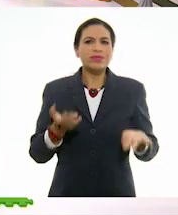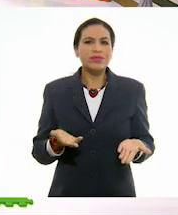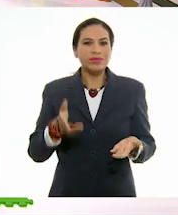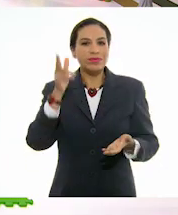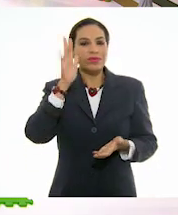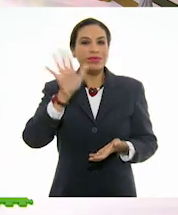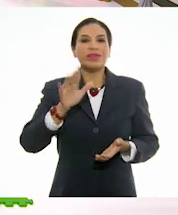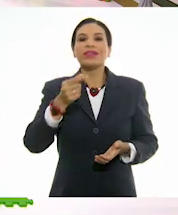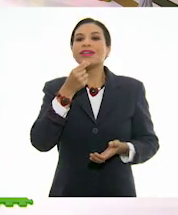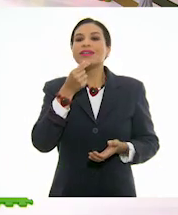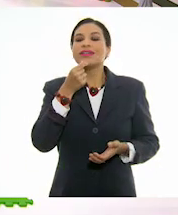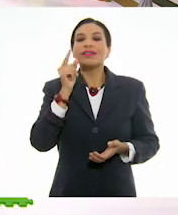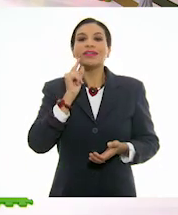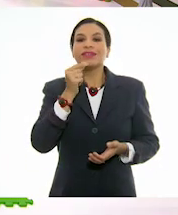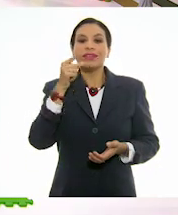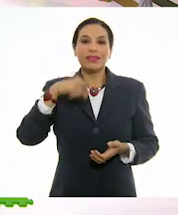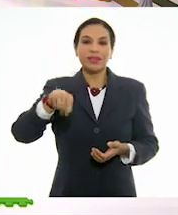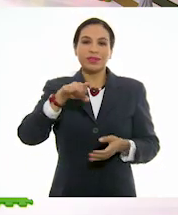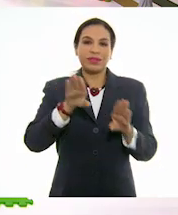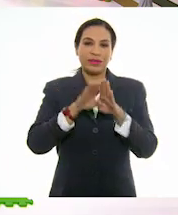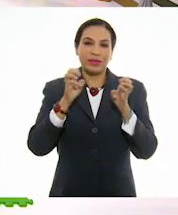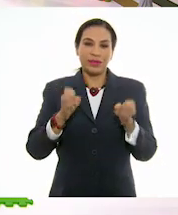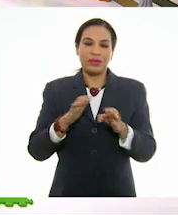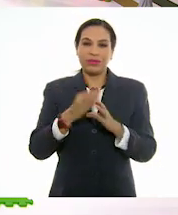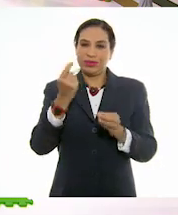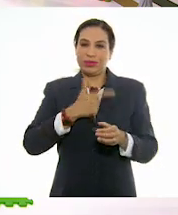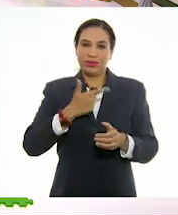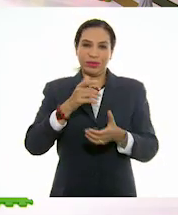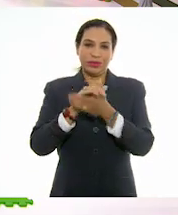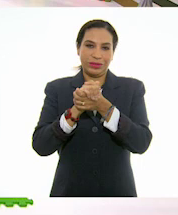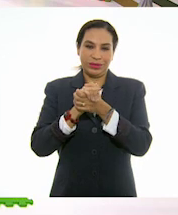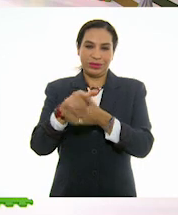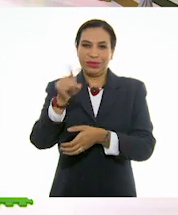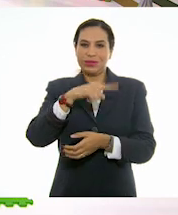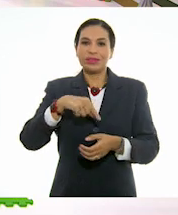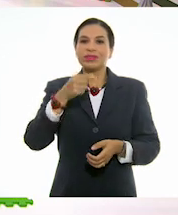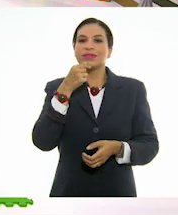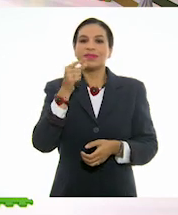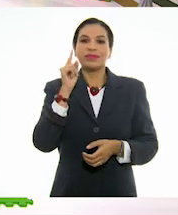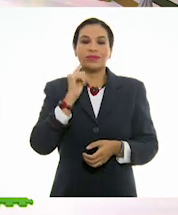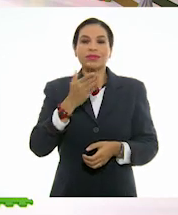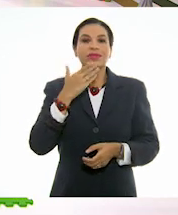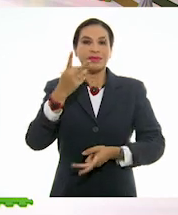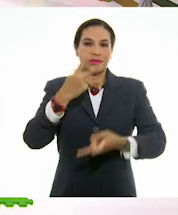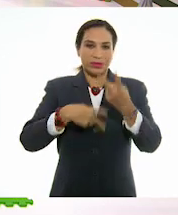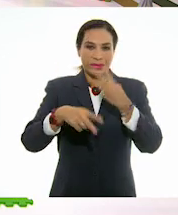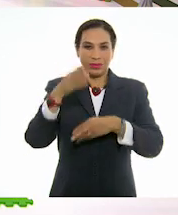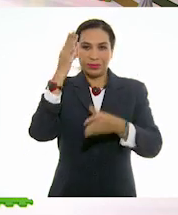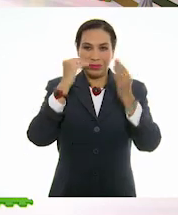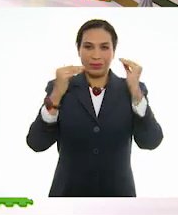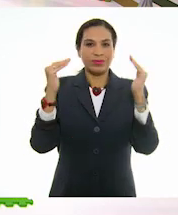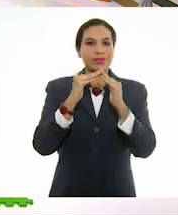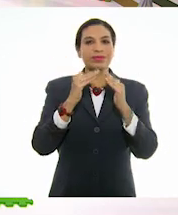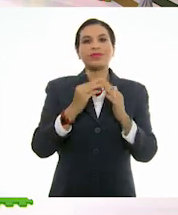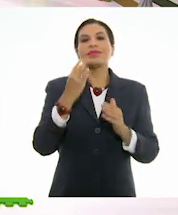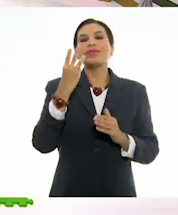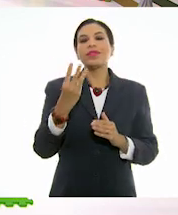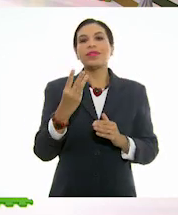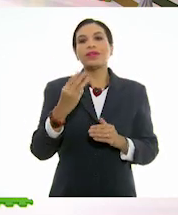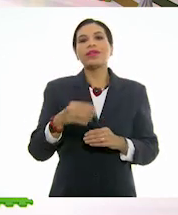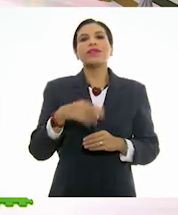Hola, niñas y niños. Me da mucho gusto saludarlas y saludarlos. Bienvenidas y bienvenidos a Aprende en Casa 3.